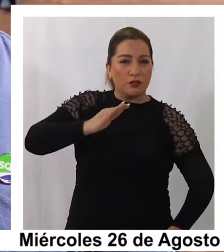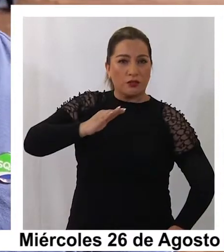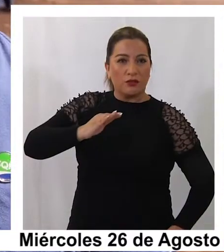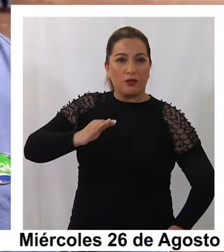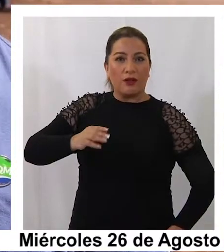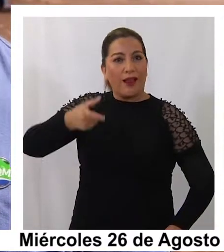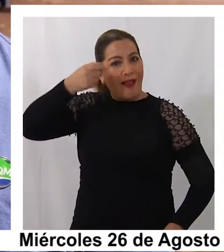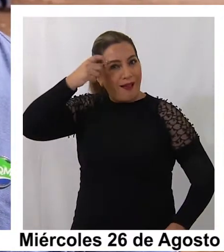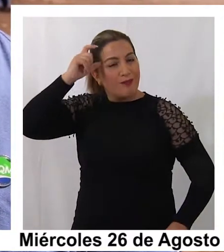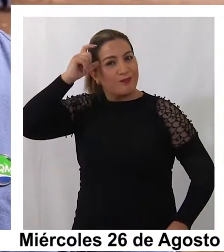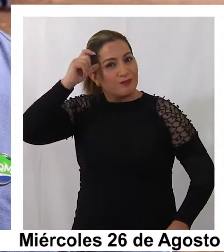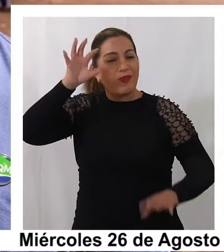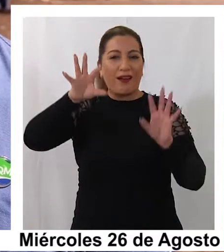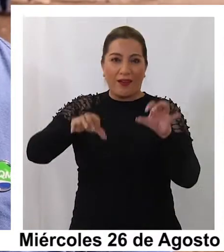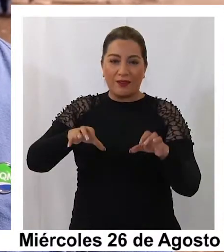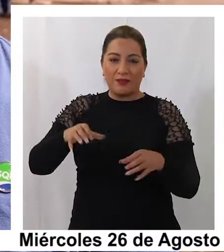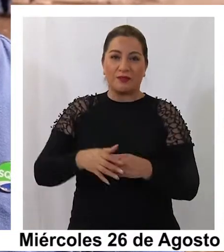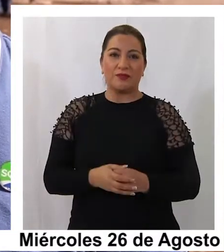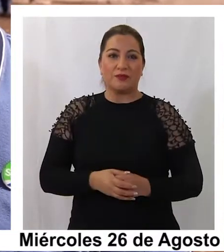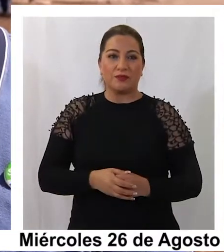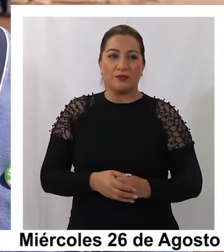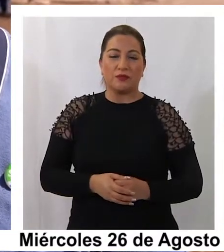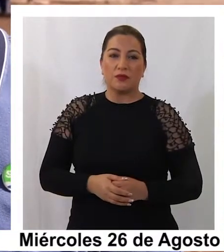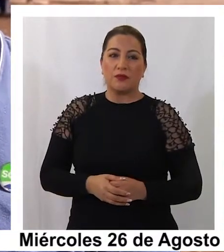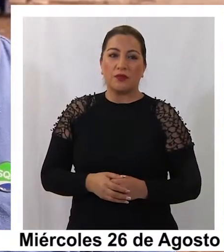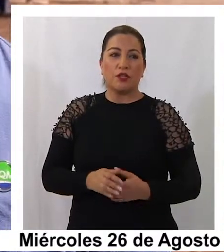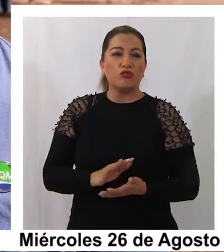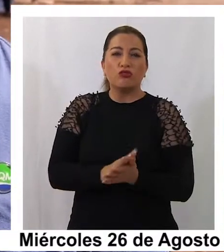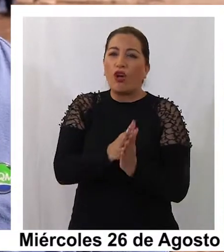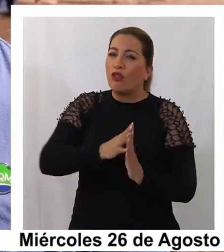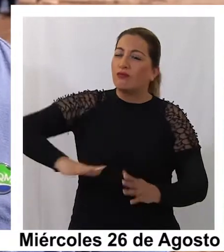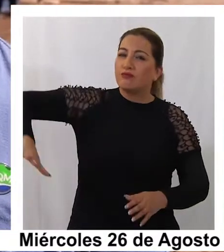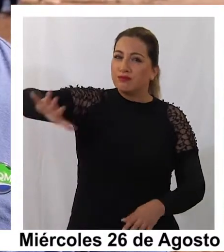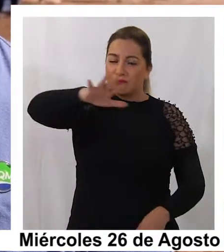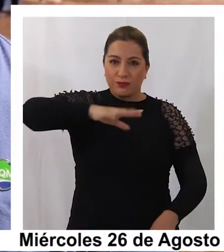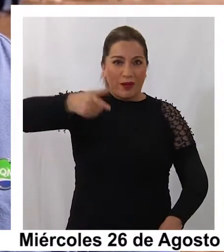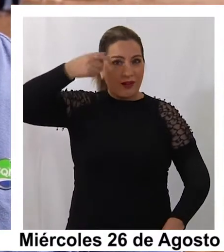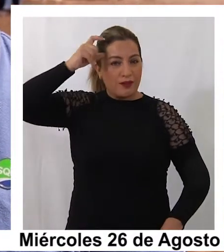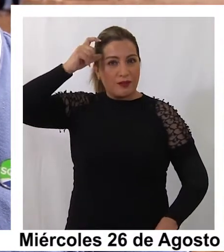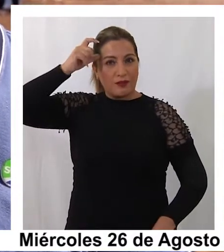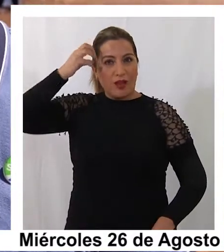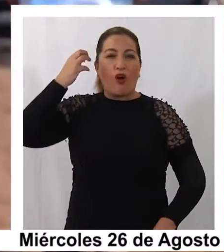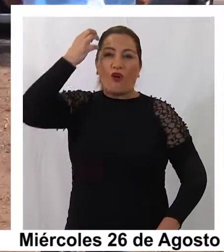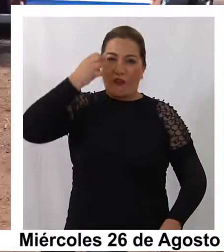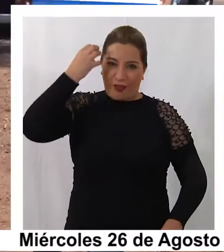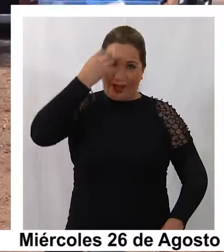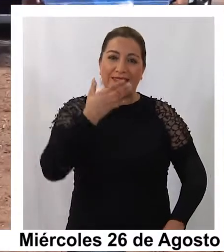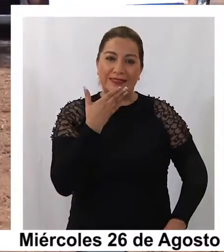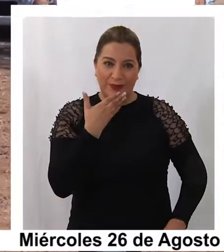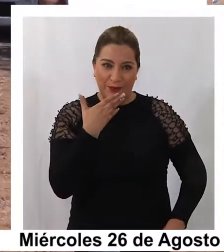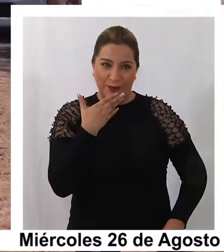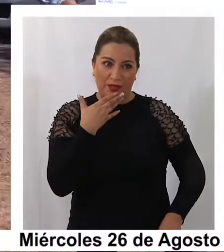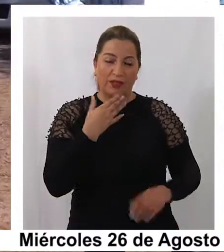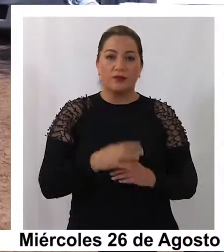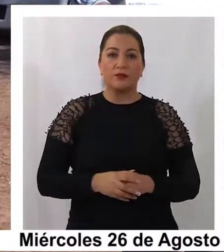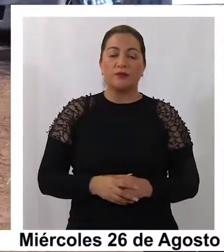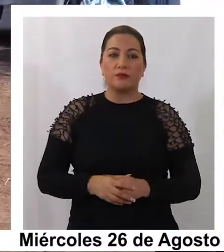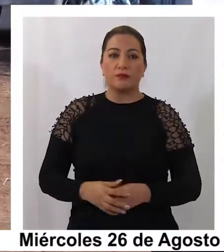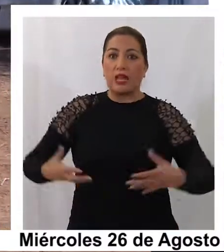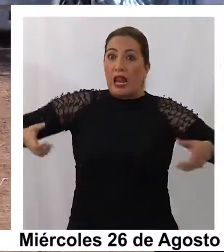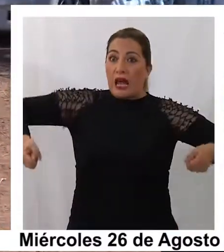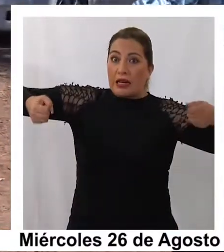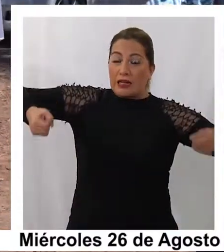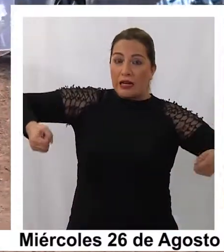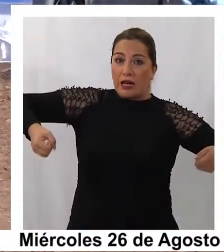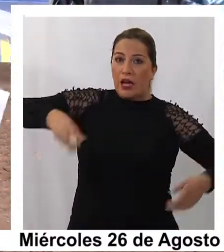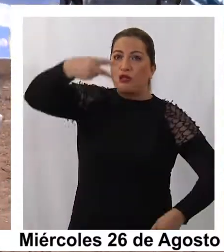su ganado, su ganado caprino y su masa ganadera principalmente de ovejas también. Durante la entrega los